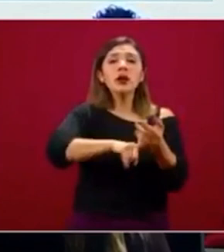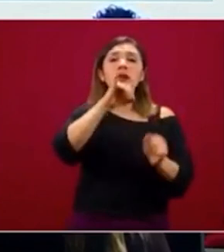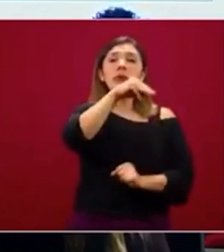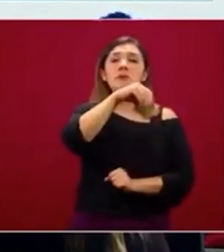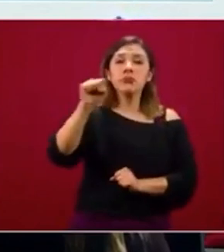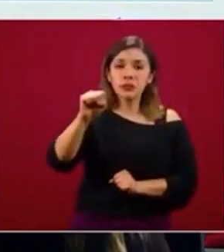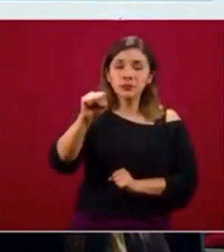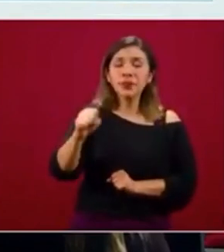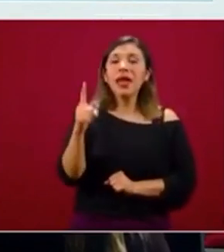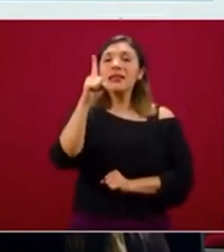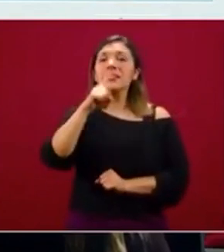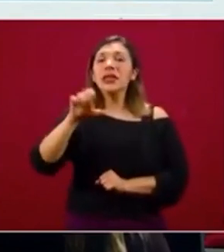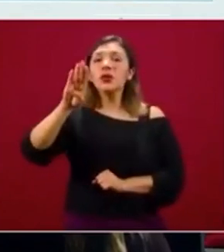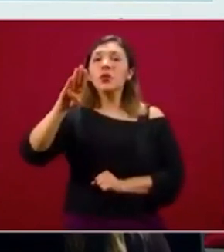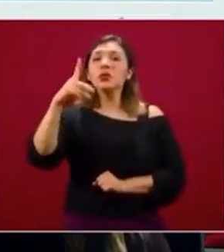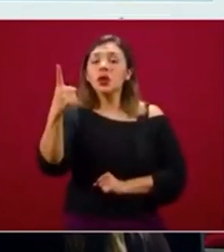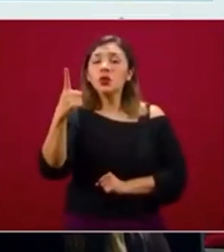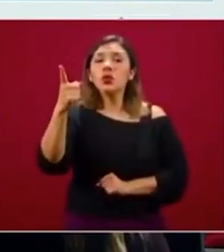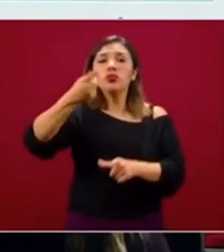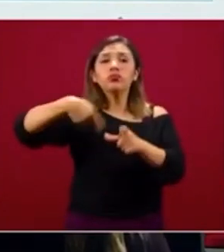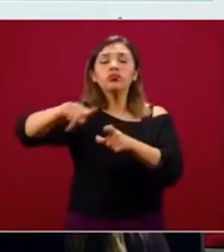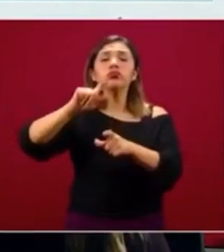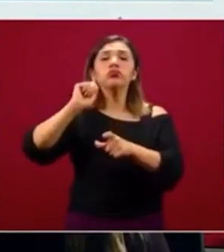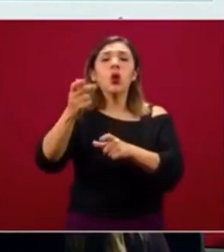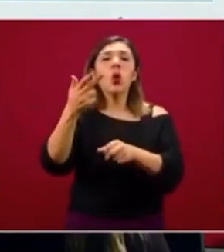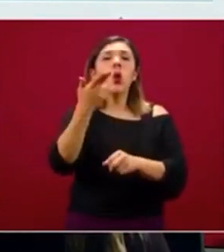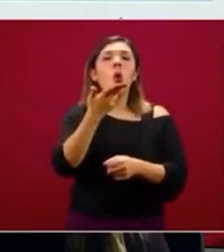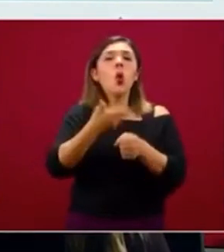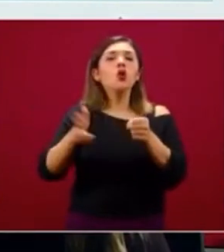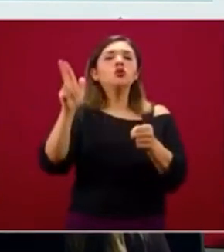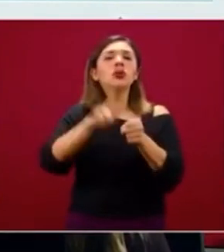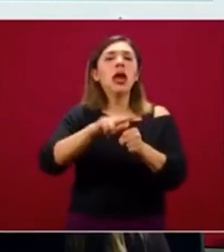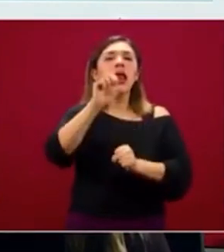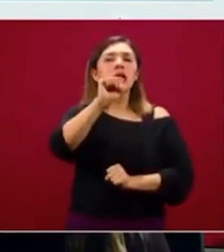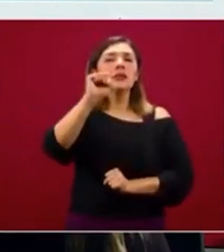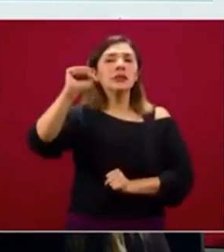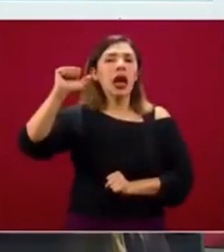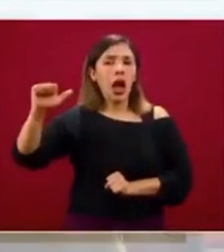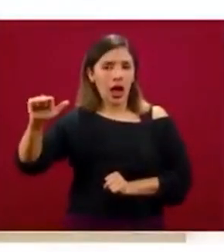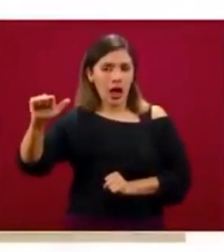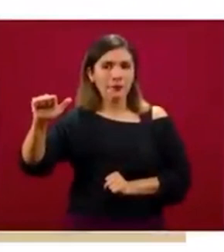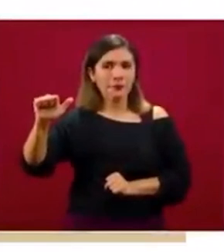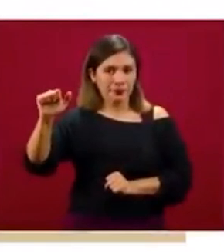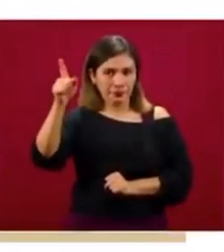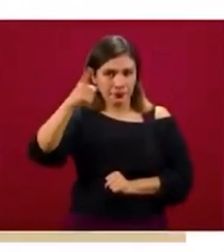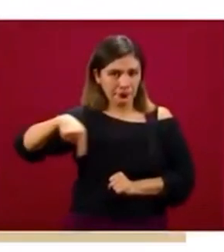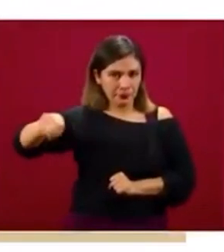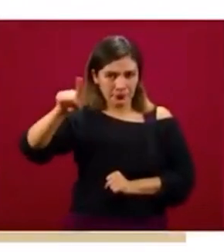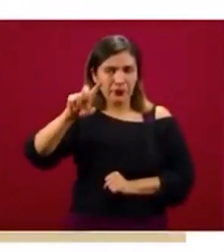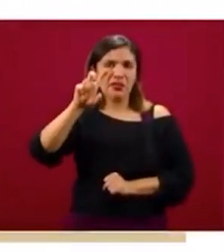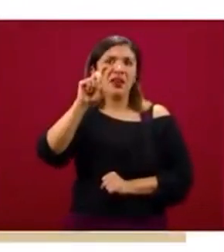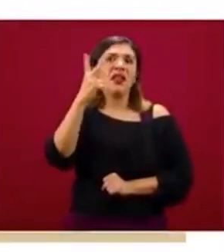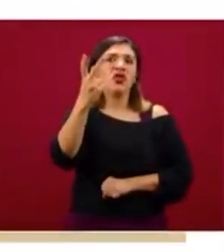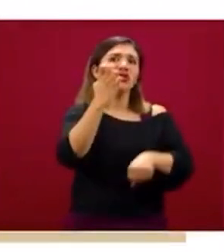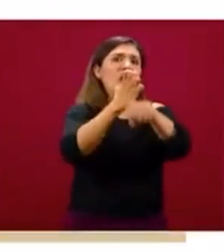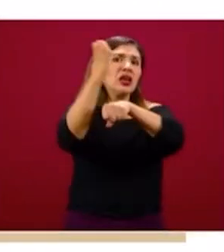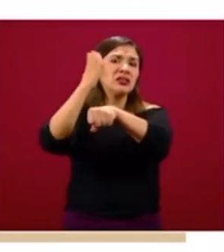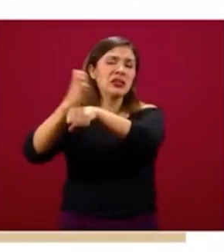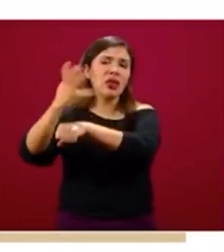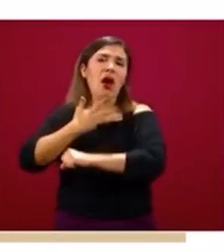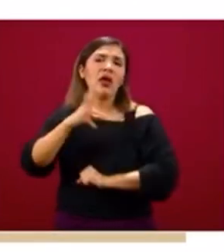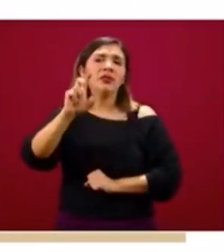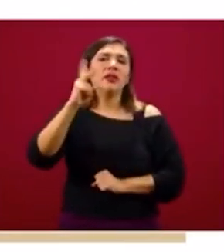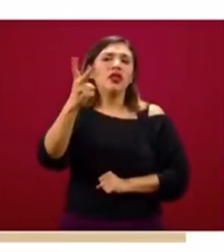191 en instituciones o hospitales de las secretarías de salud, es plural, son 32 secretarías